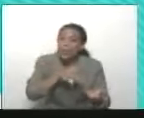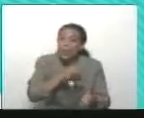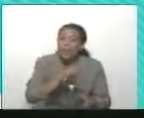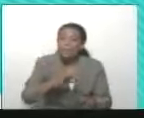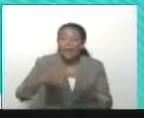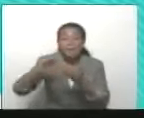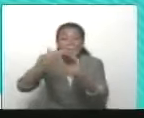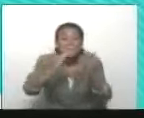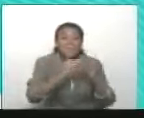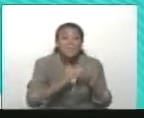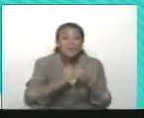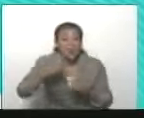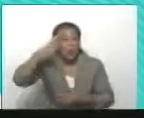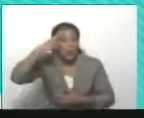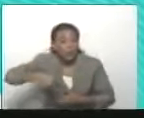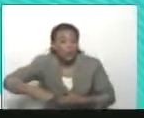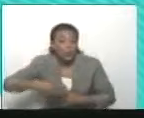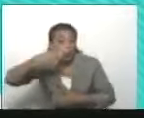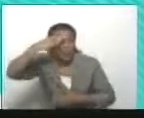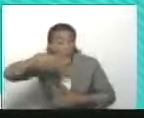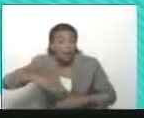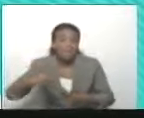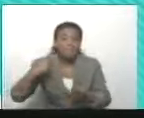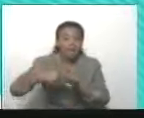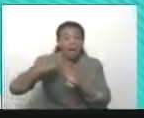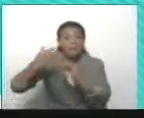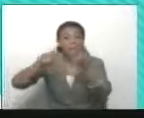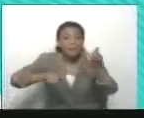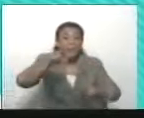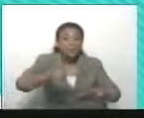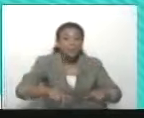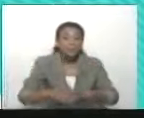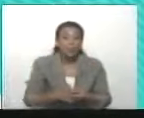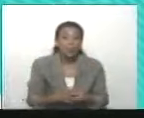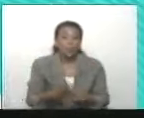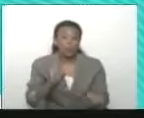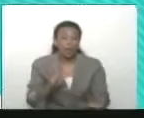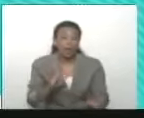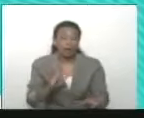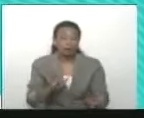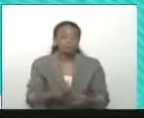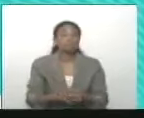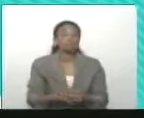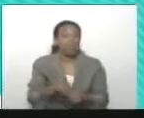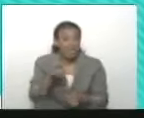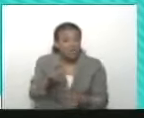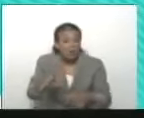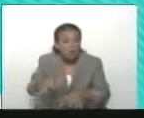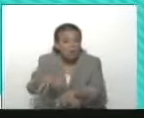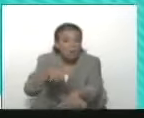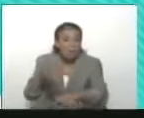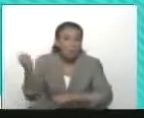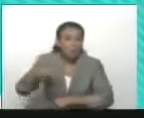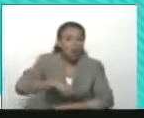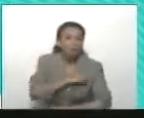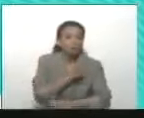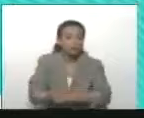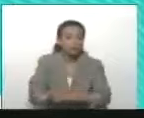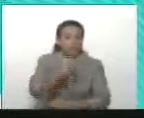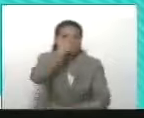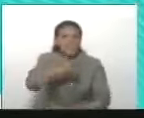cívico-militar-policial poderosa del pueblo de Venezuela. No contaban con el poder popular. Porque yo estoy aquí de pie,